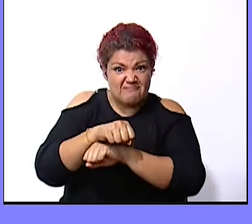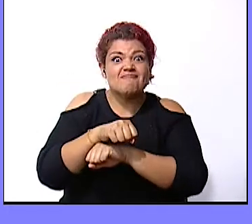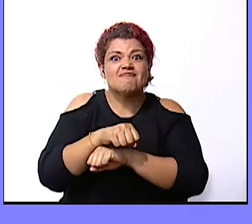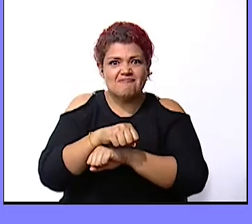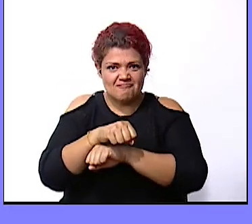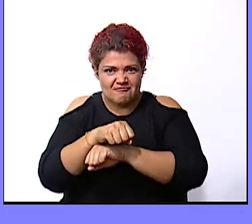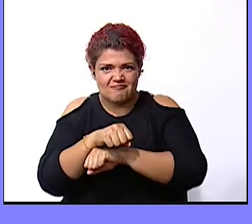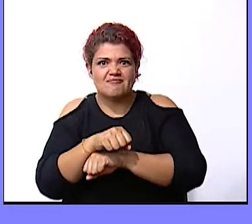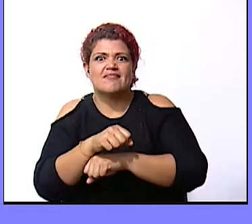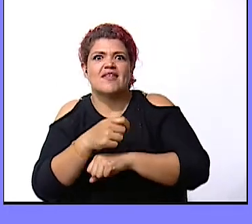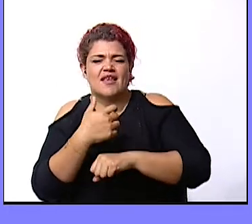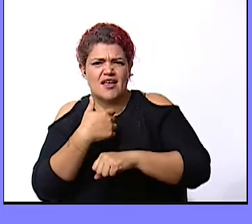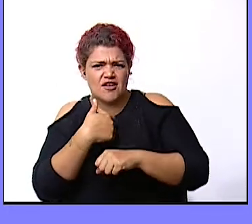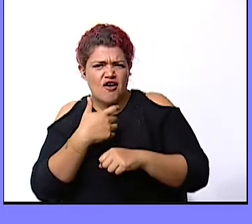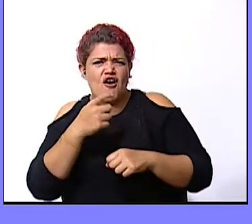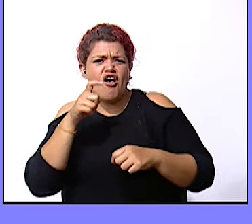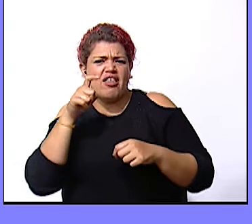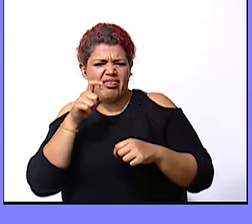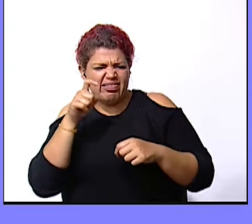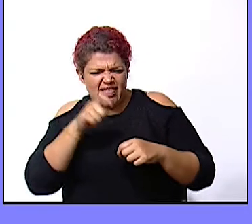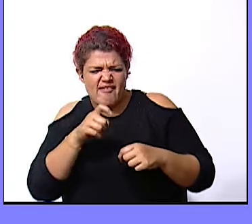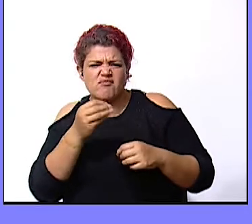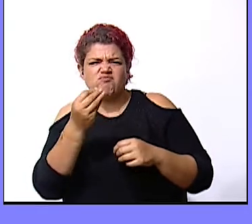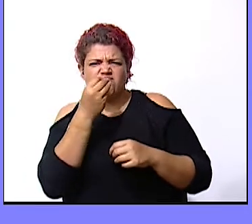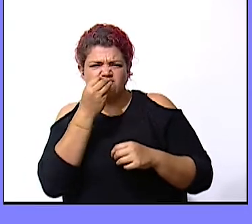muy sano debes comer